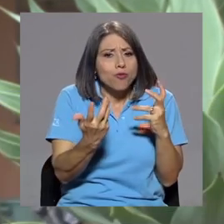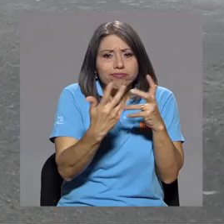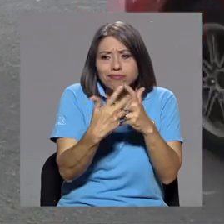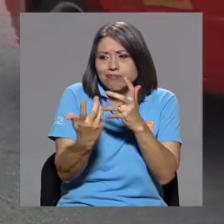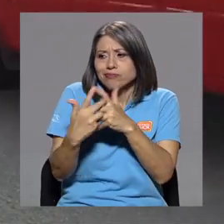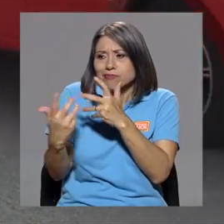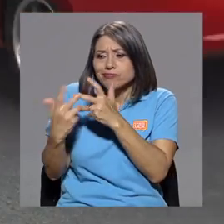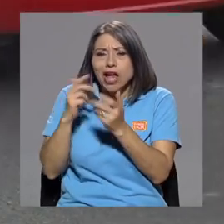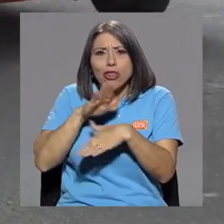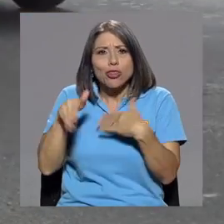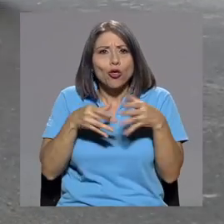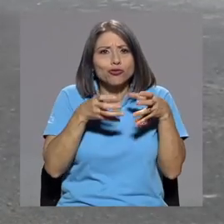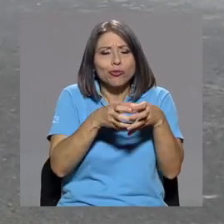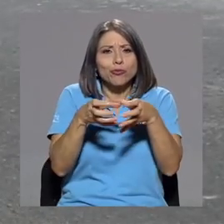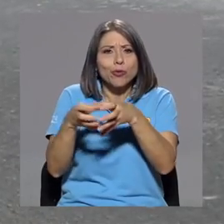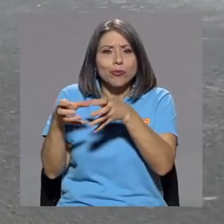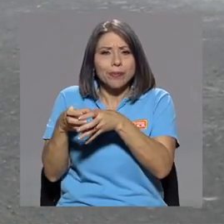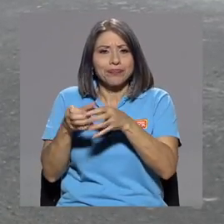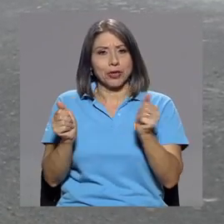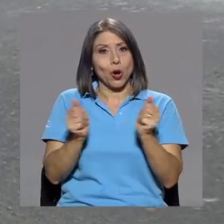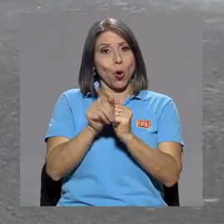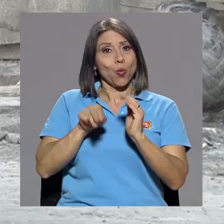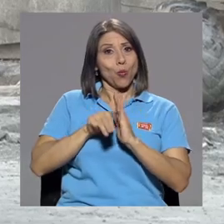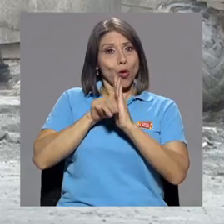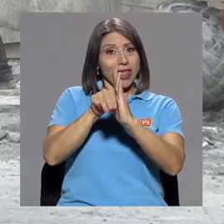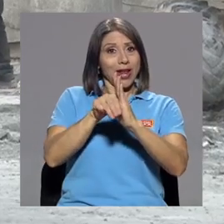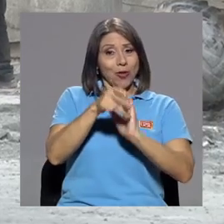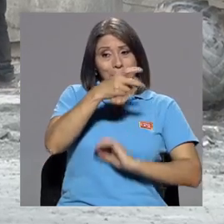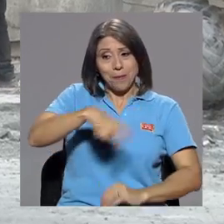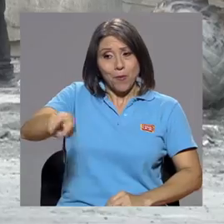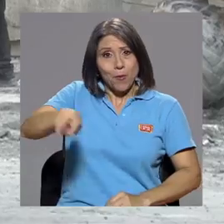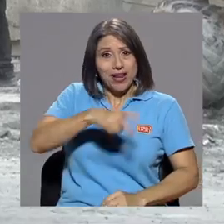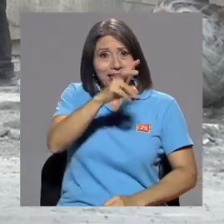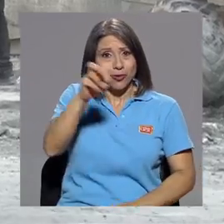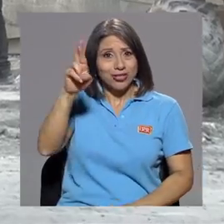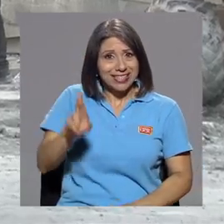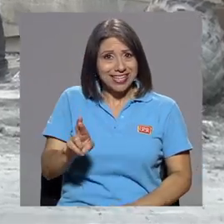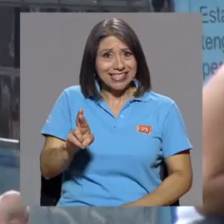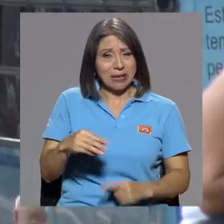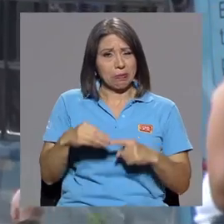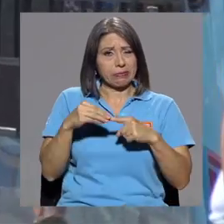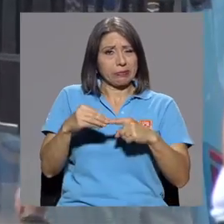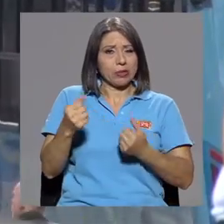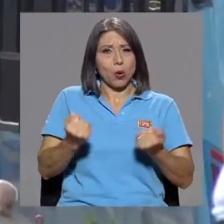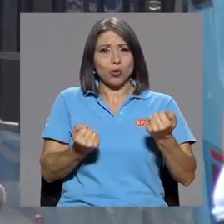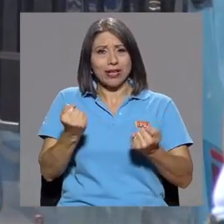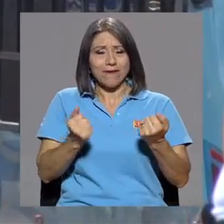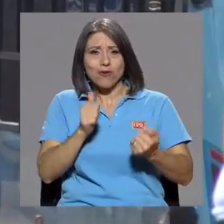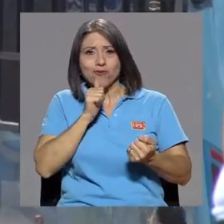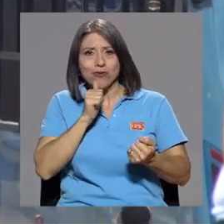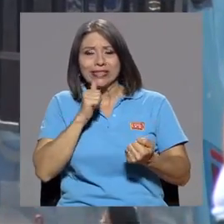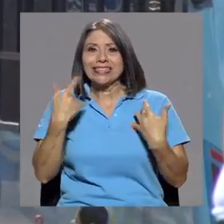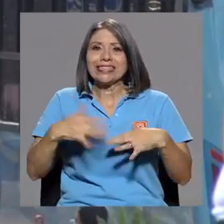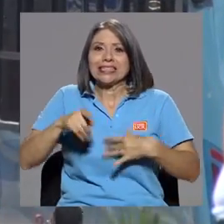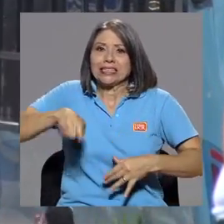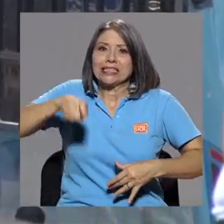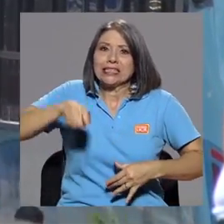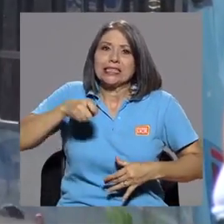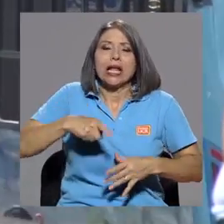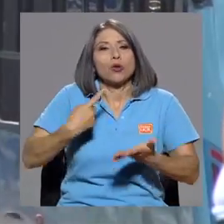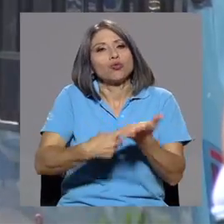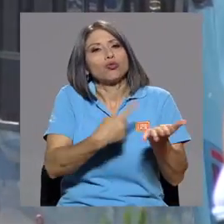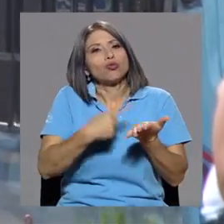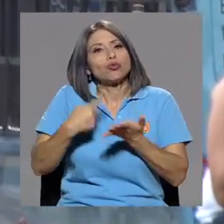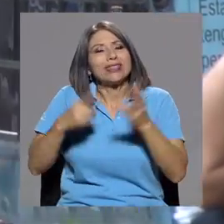en este problema. Con un modelo de movilidad costarricense donde el automóvil es protagonista, urge discutir con fundamentos sobre